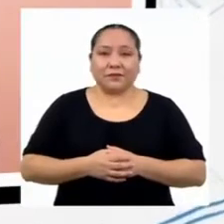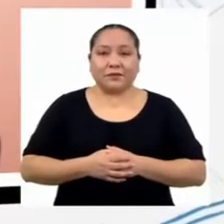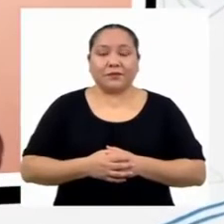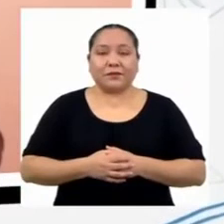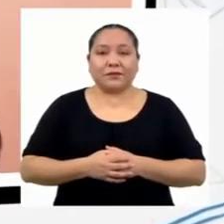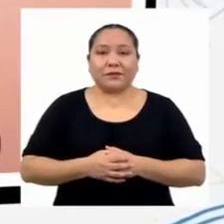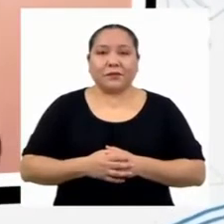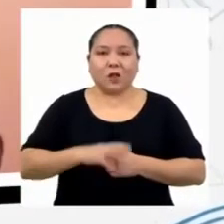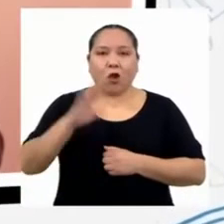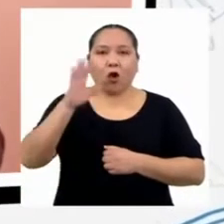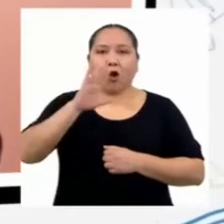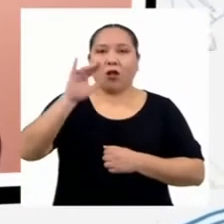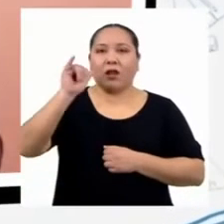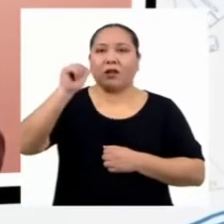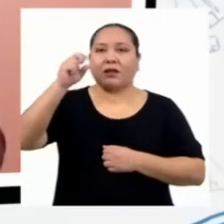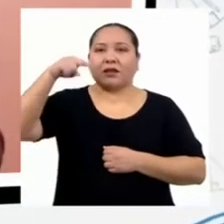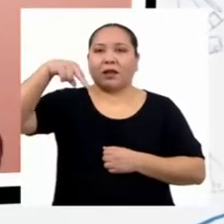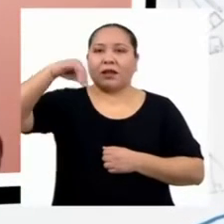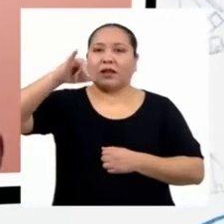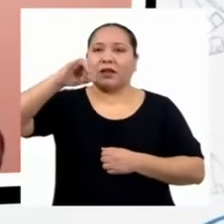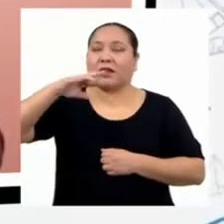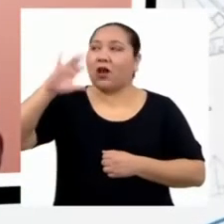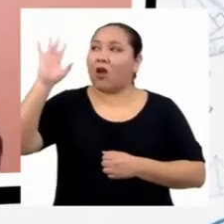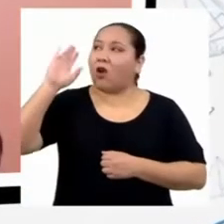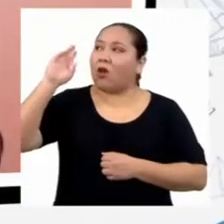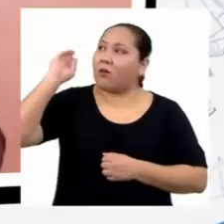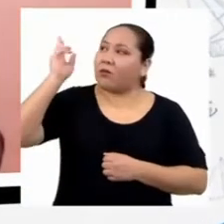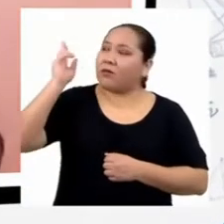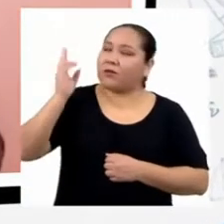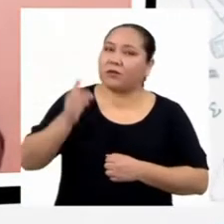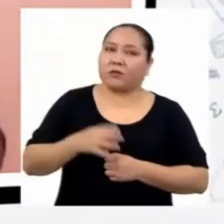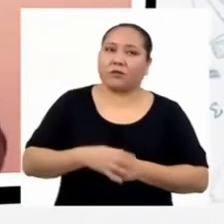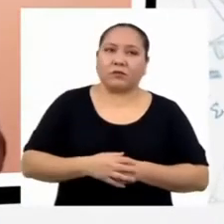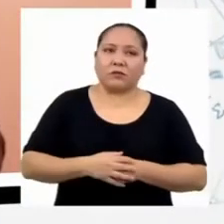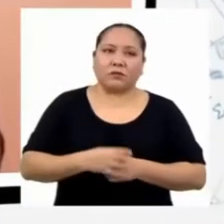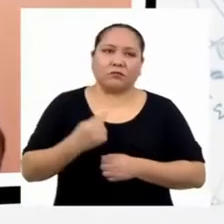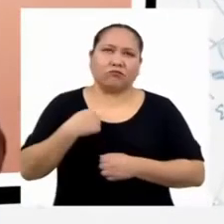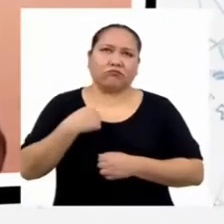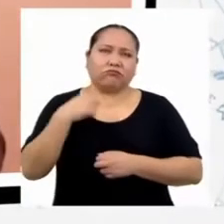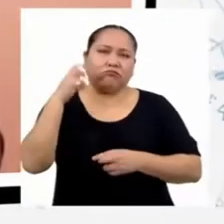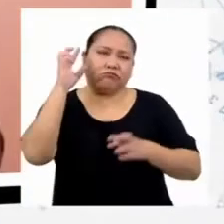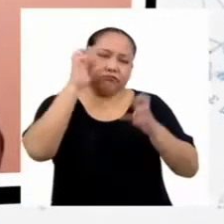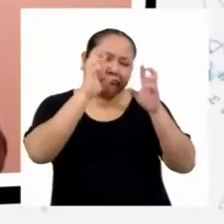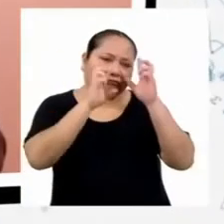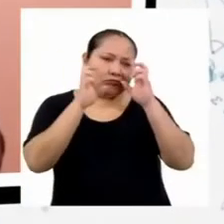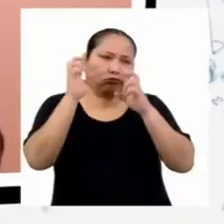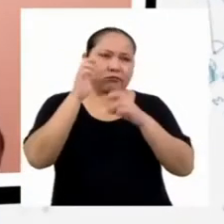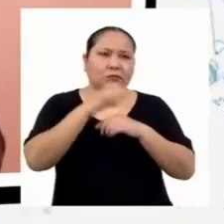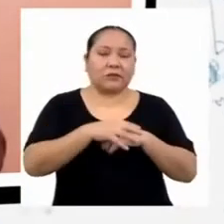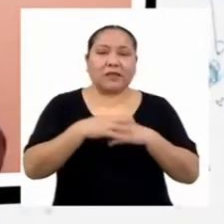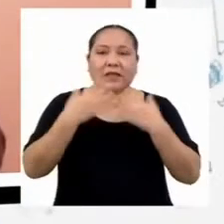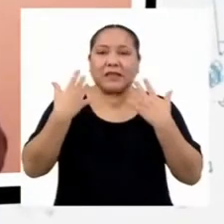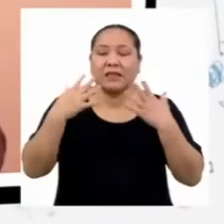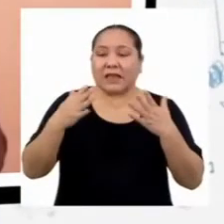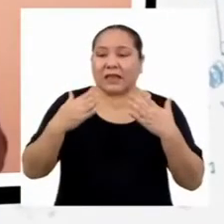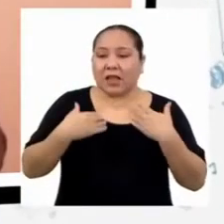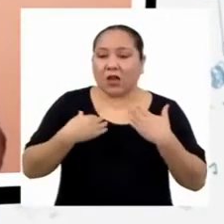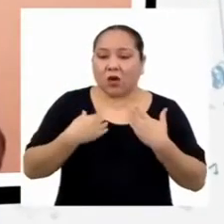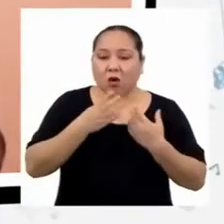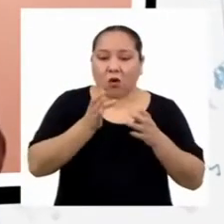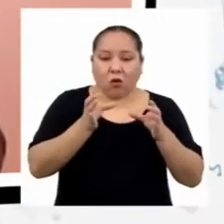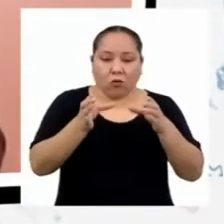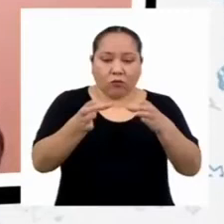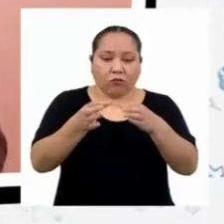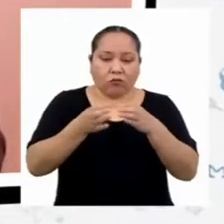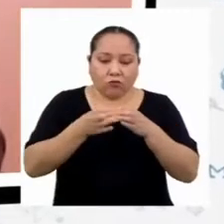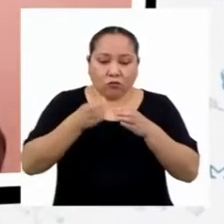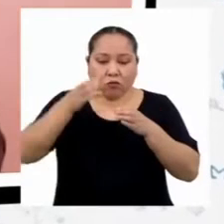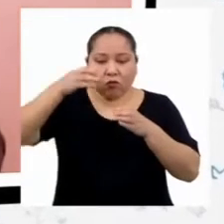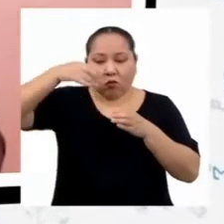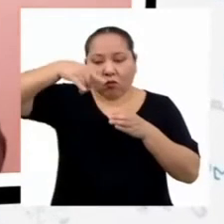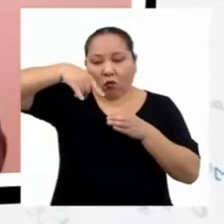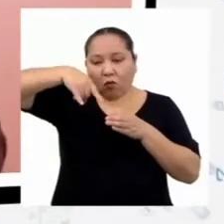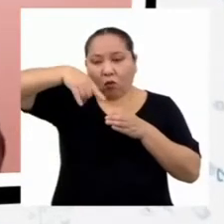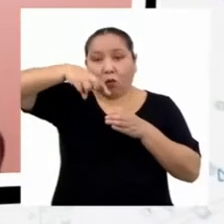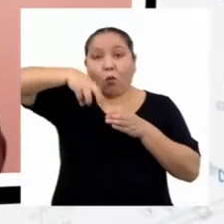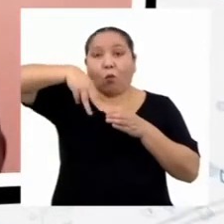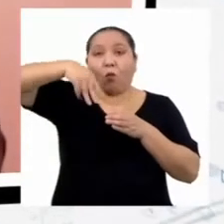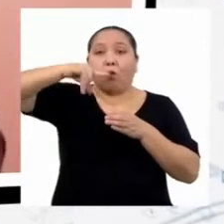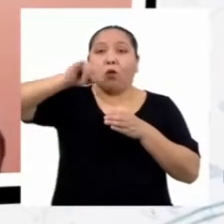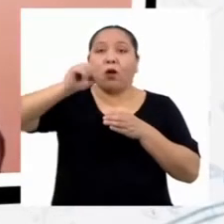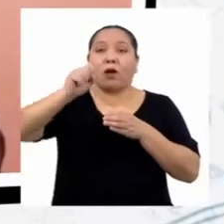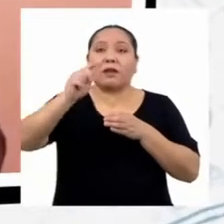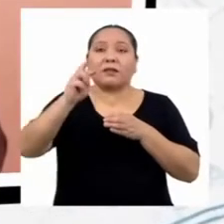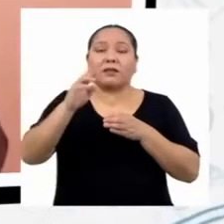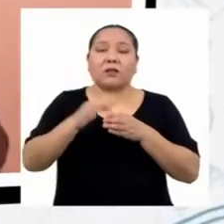Hola, Yadira. Hola, profesor. Tengo una duda. Si ya tengo como muestra un primer